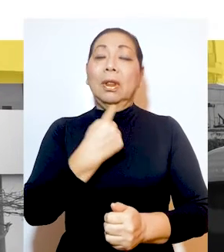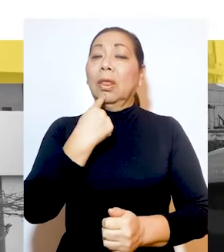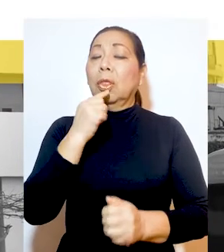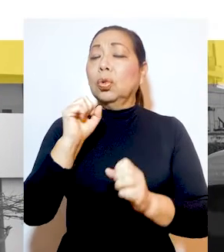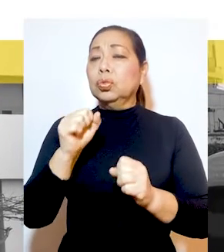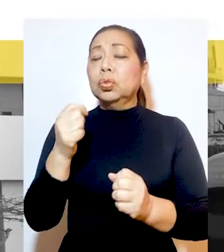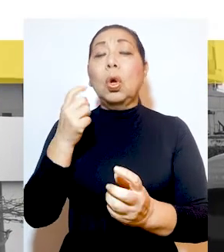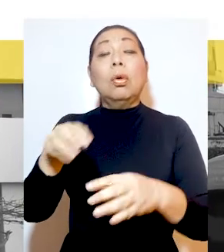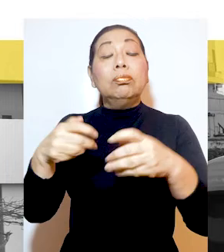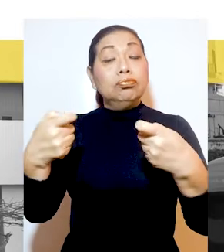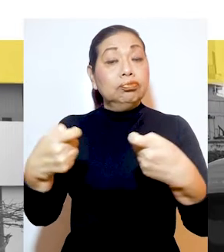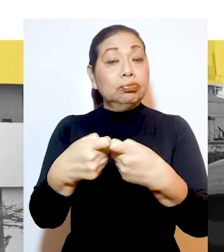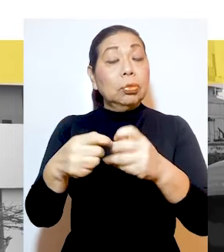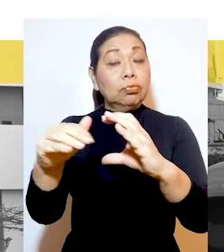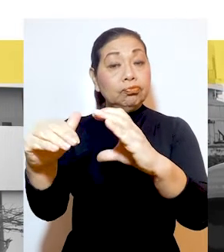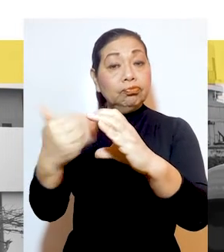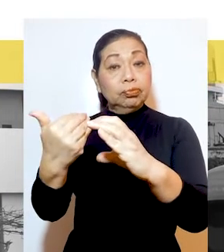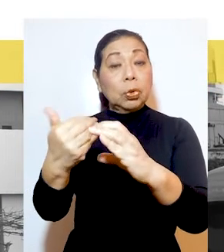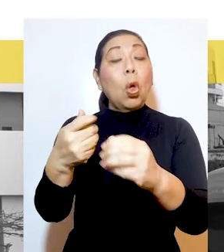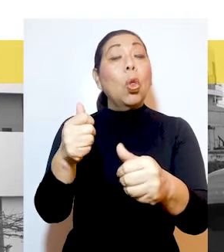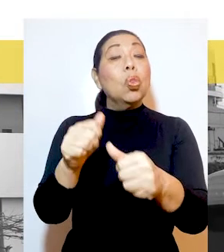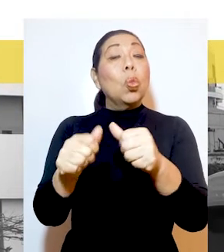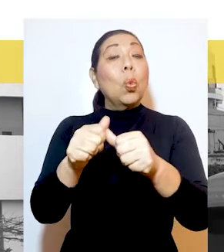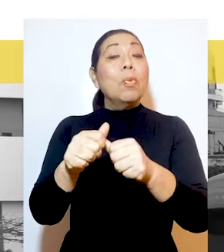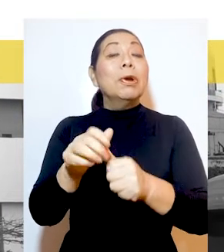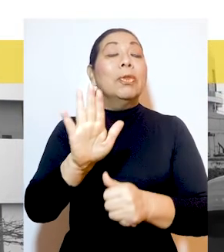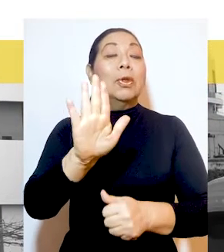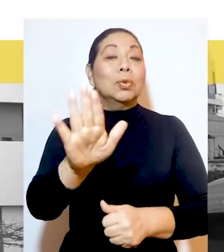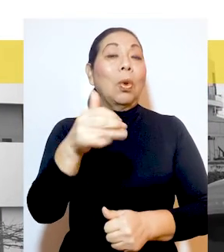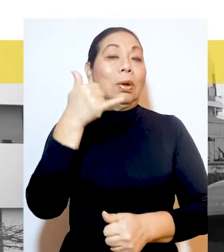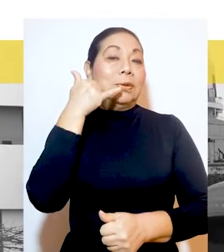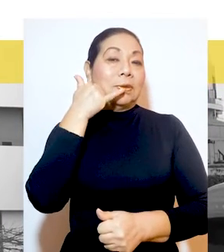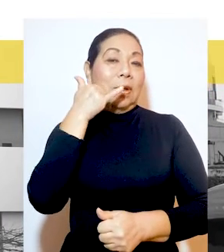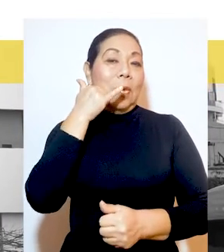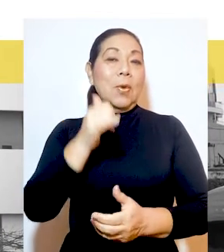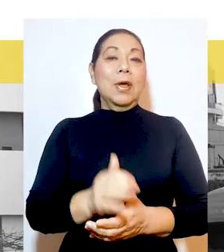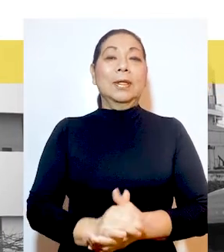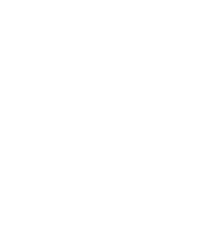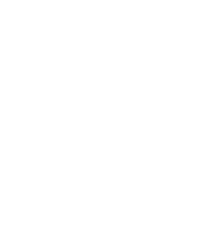señalando sus correos electrónicos y su número de celular.